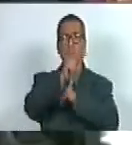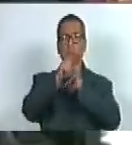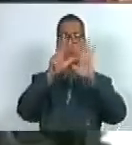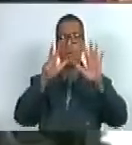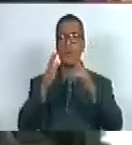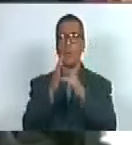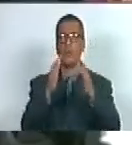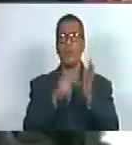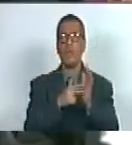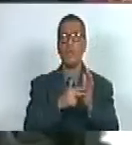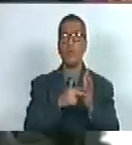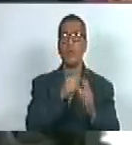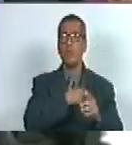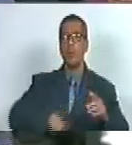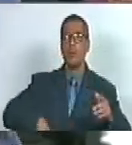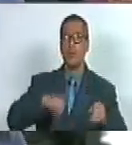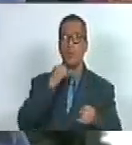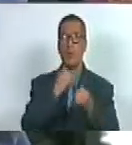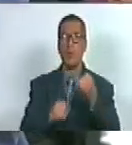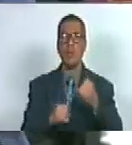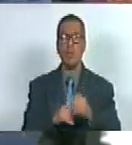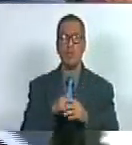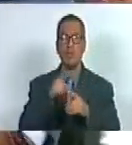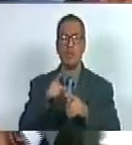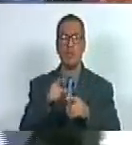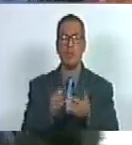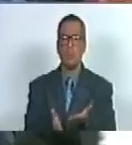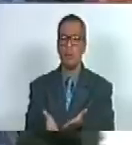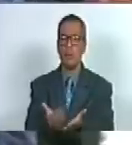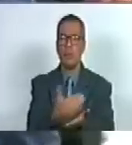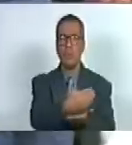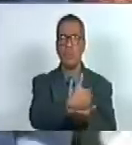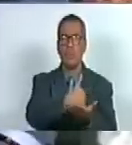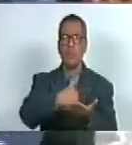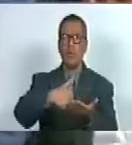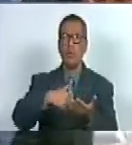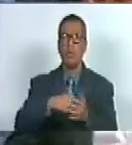de abril presidente completamos la recolección de